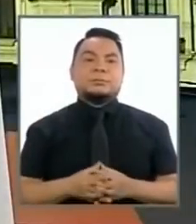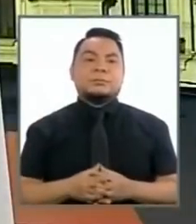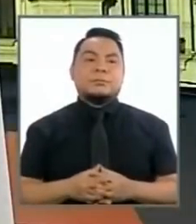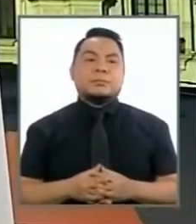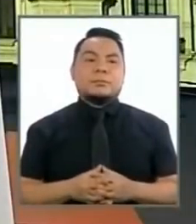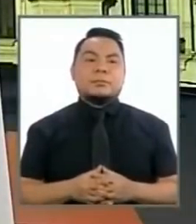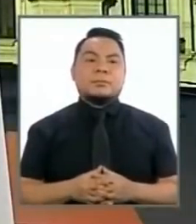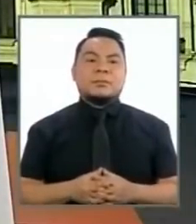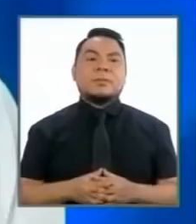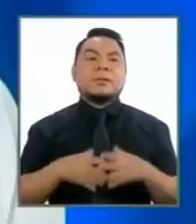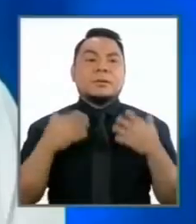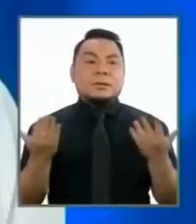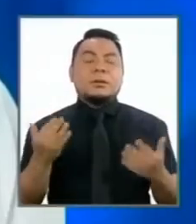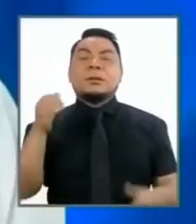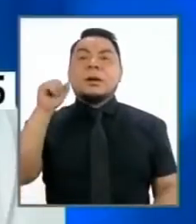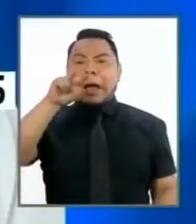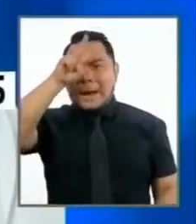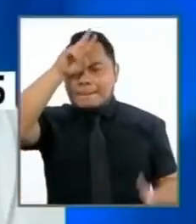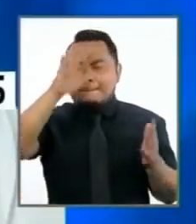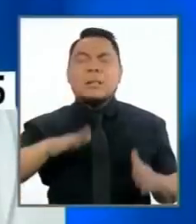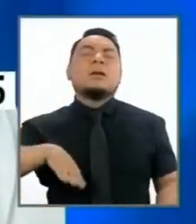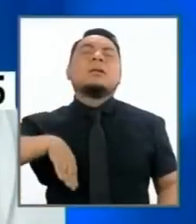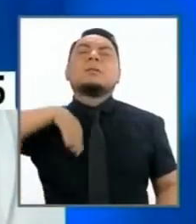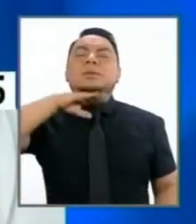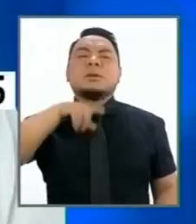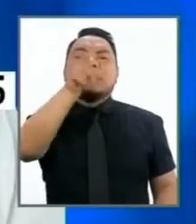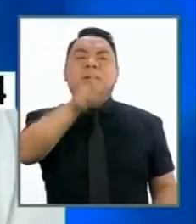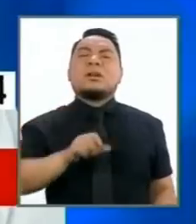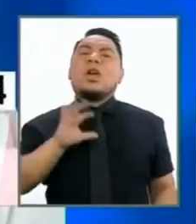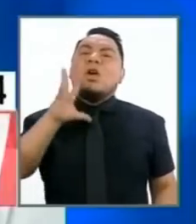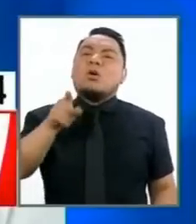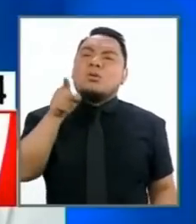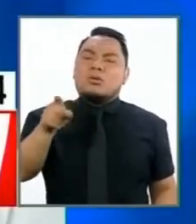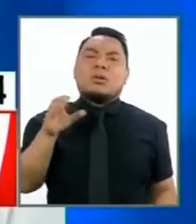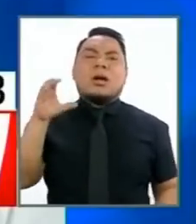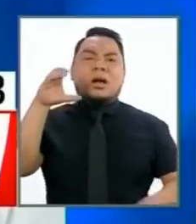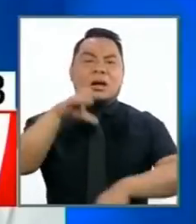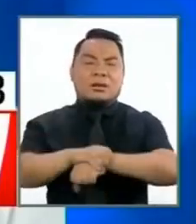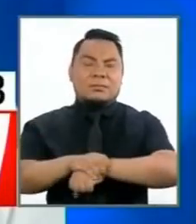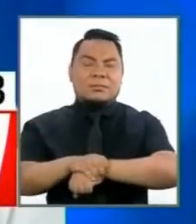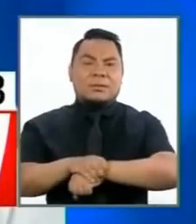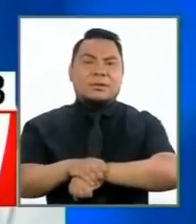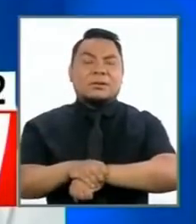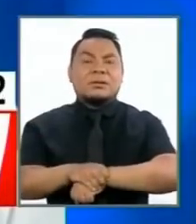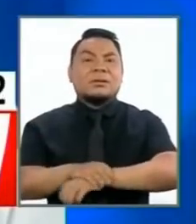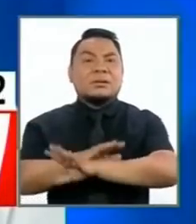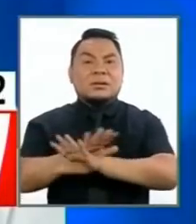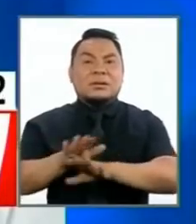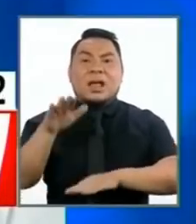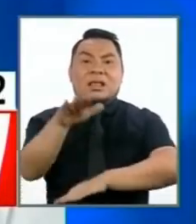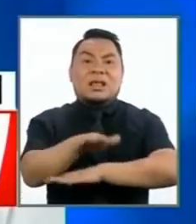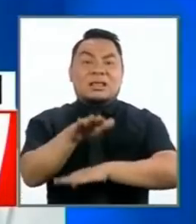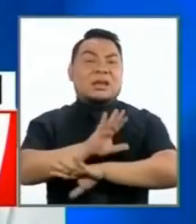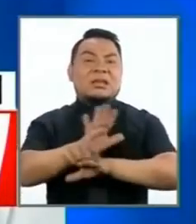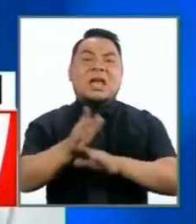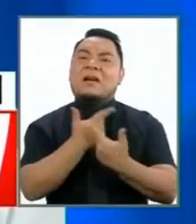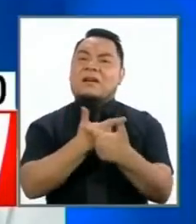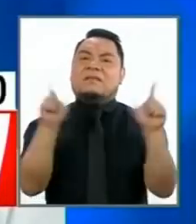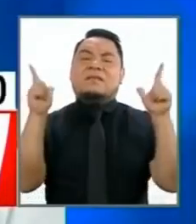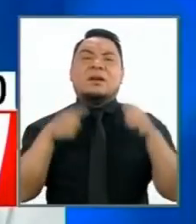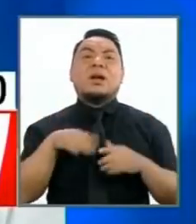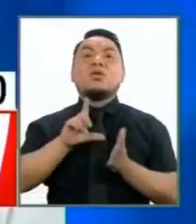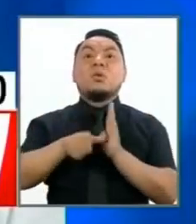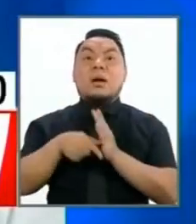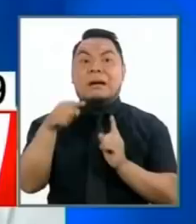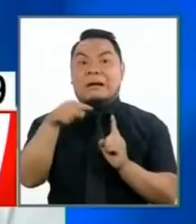los peruanos estamos cansados que un delincuente que es capturado al mediodía en la tarde ya está saliendo y